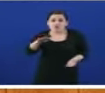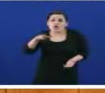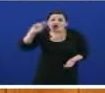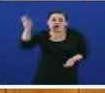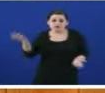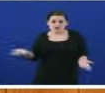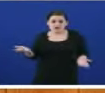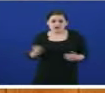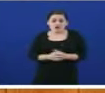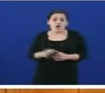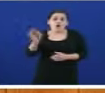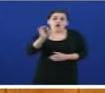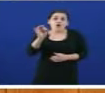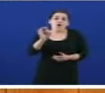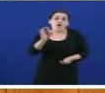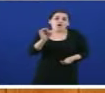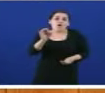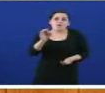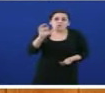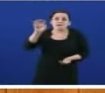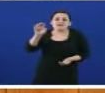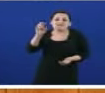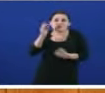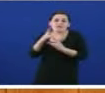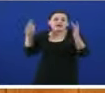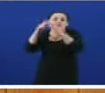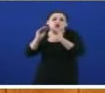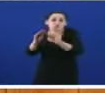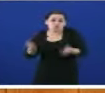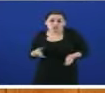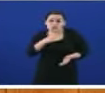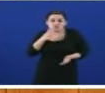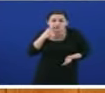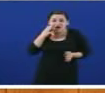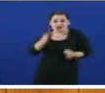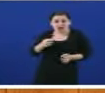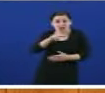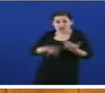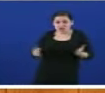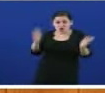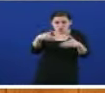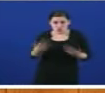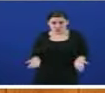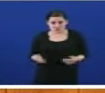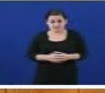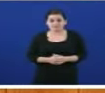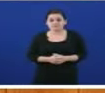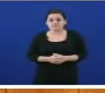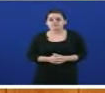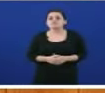lugar que só existe, desde logo, na súa imaginación. Porque, señorías, consumida xa